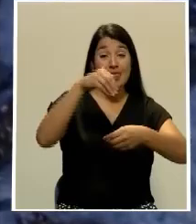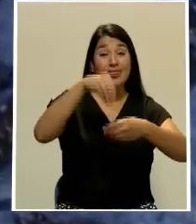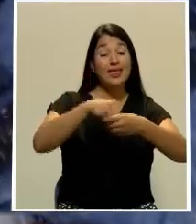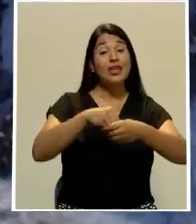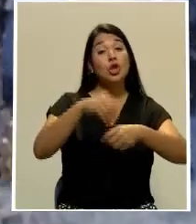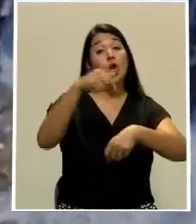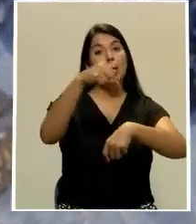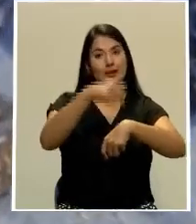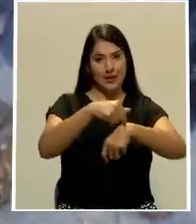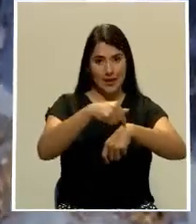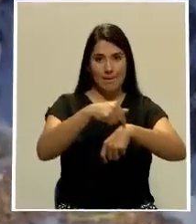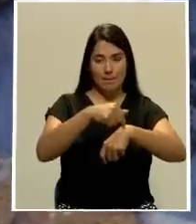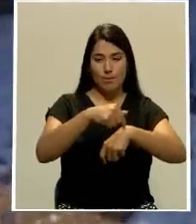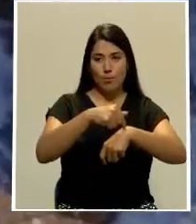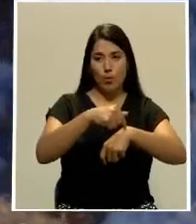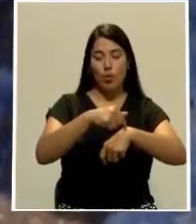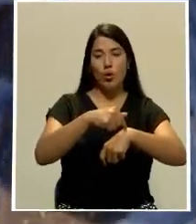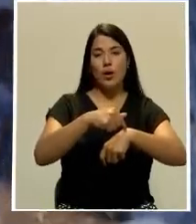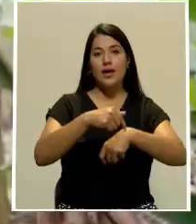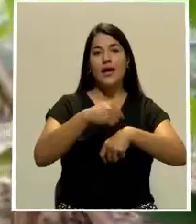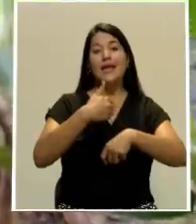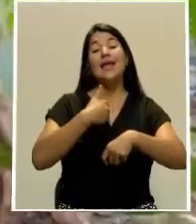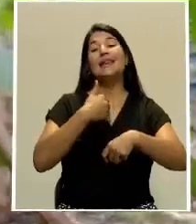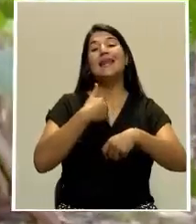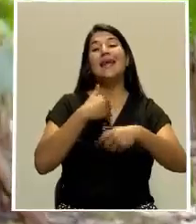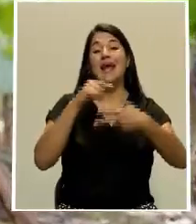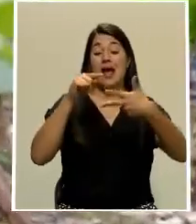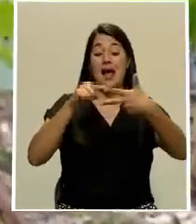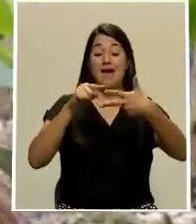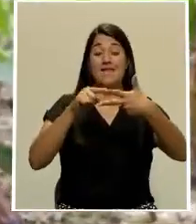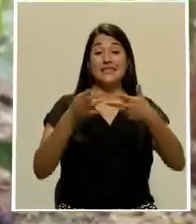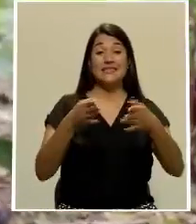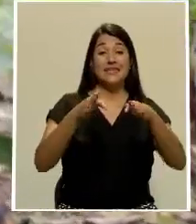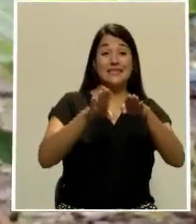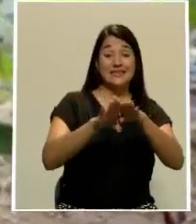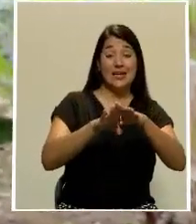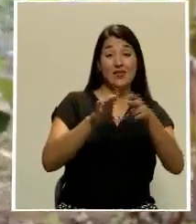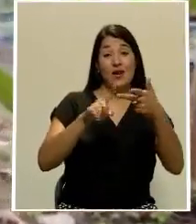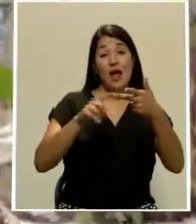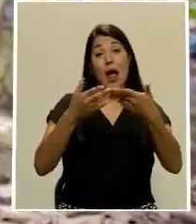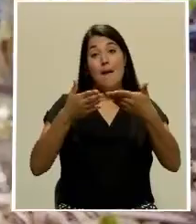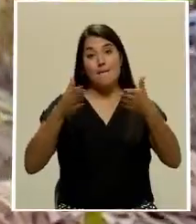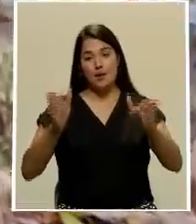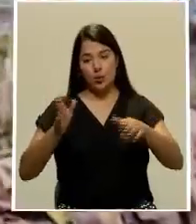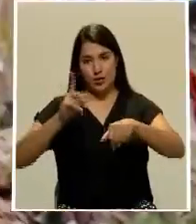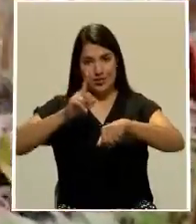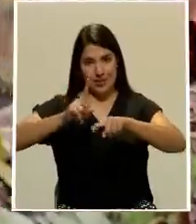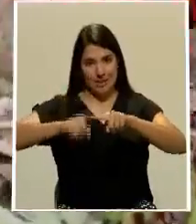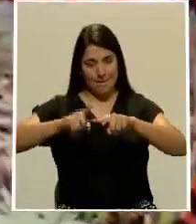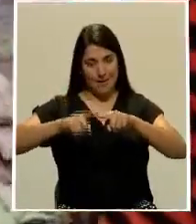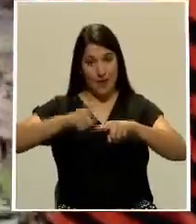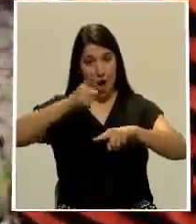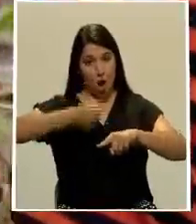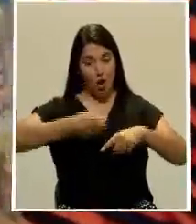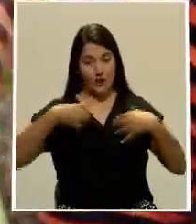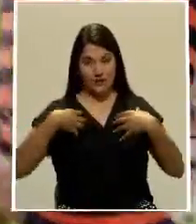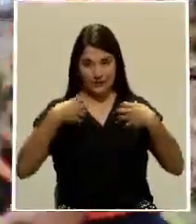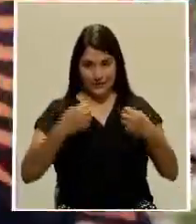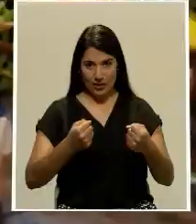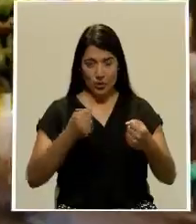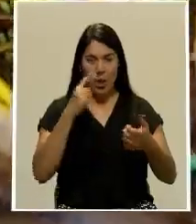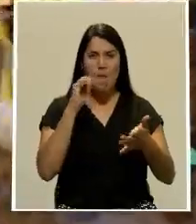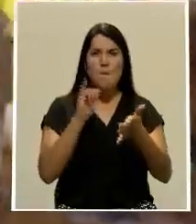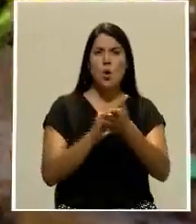periodos en donde se dictan las fases de cierre y apertura según la orden sanitaria. Por esta razón,